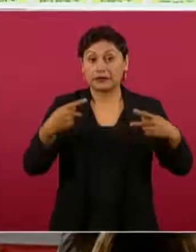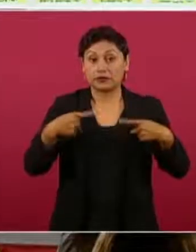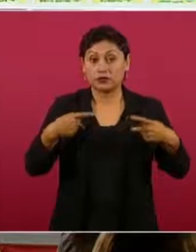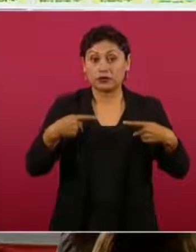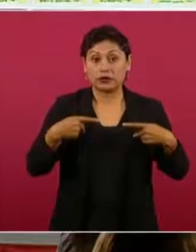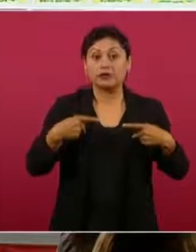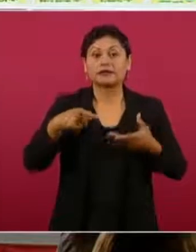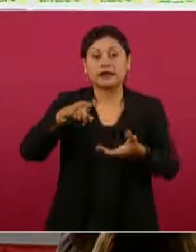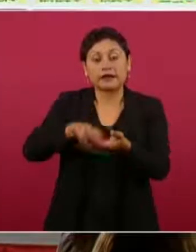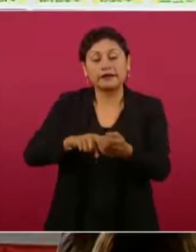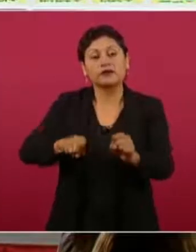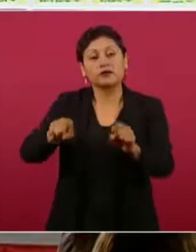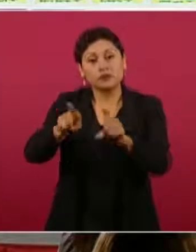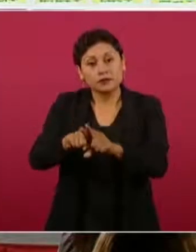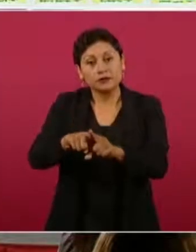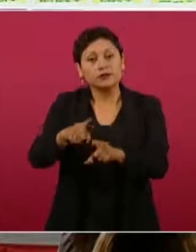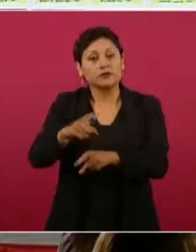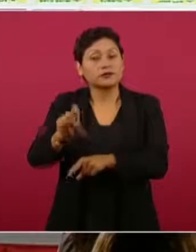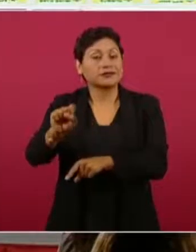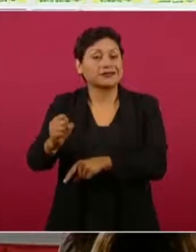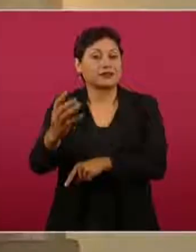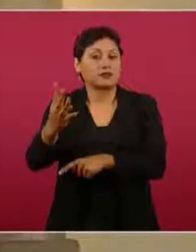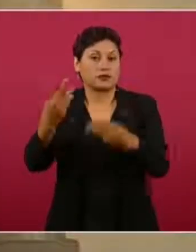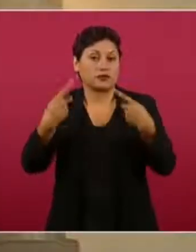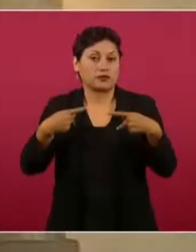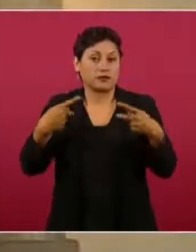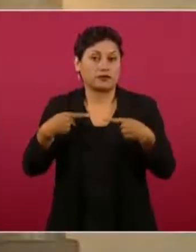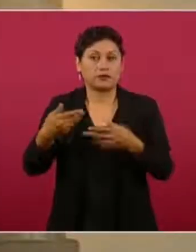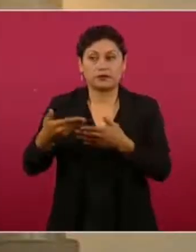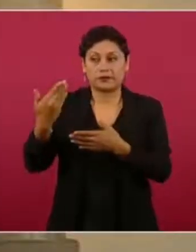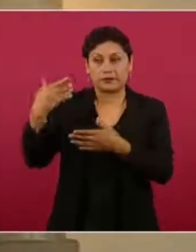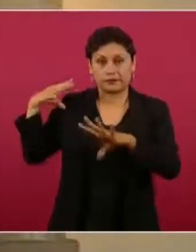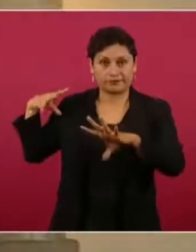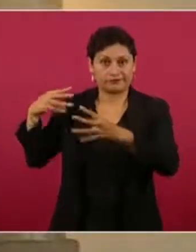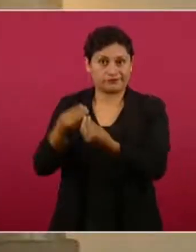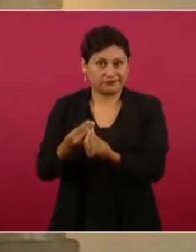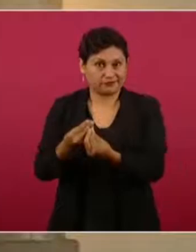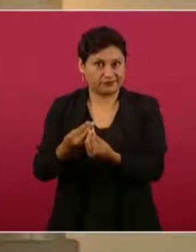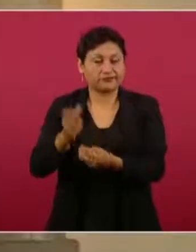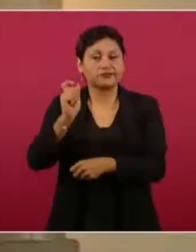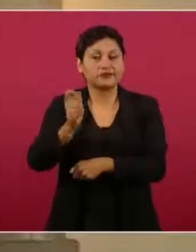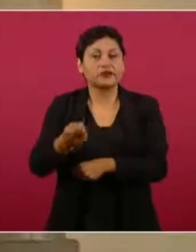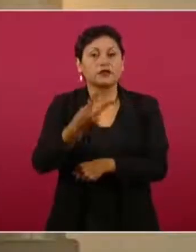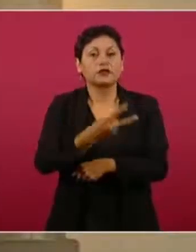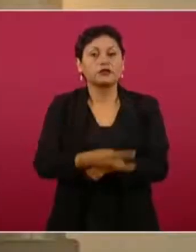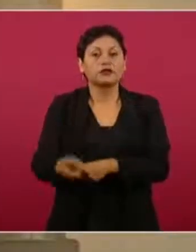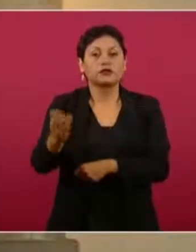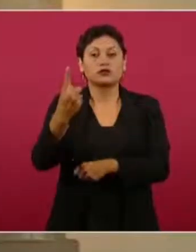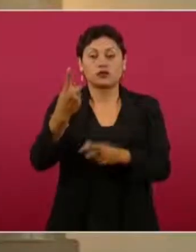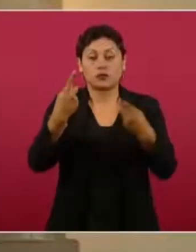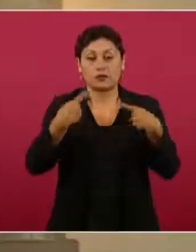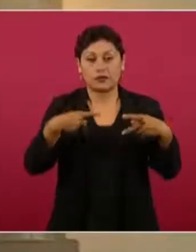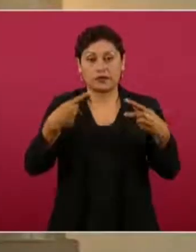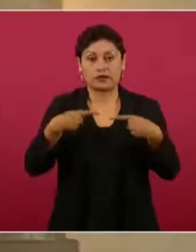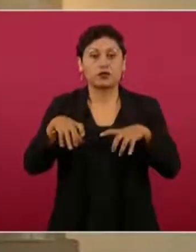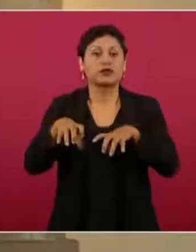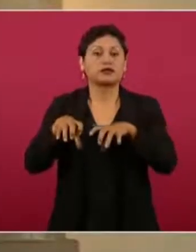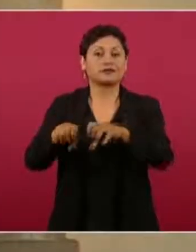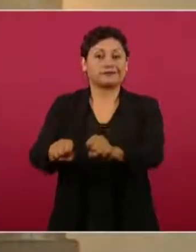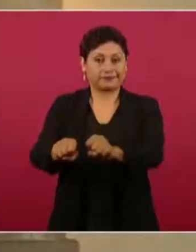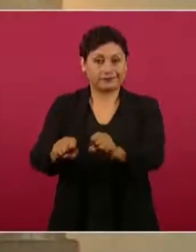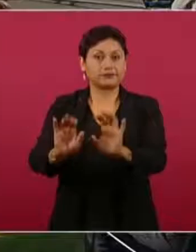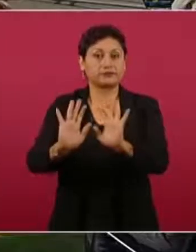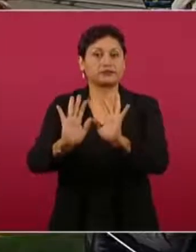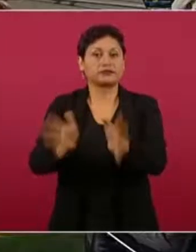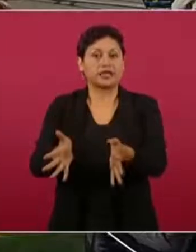164 personas que fueron detenidos en días pasados dan un total de 201 personas detenidas